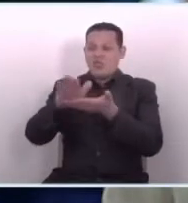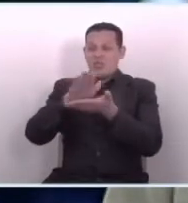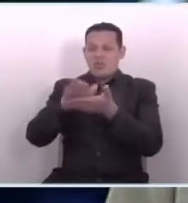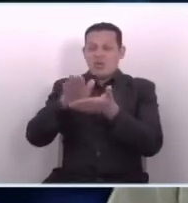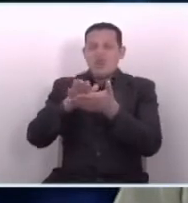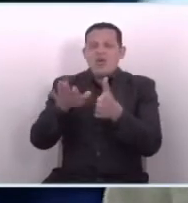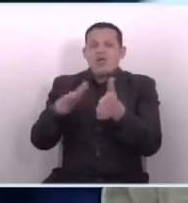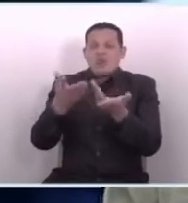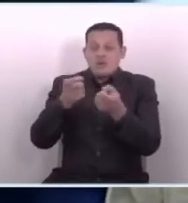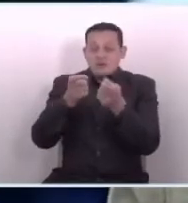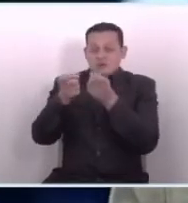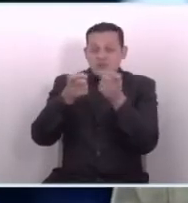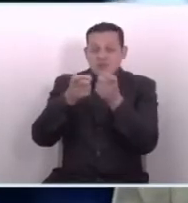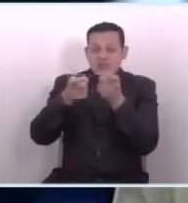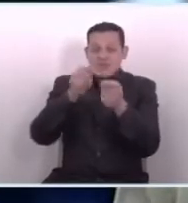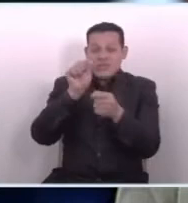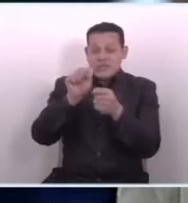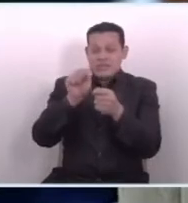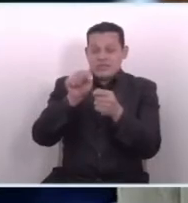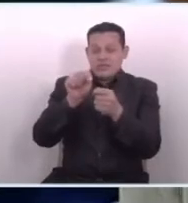¿Cómo van a monitorear eso?